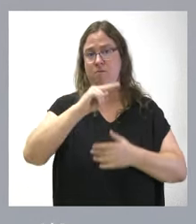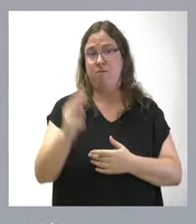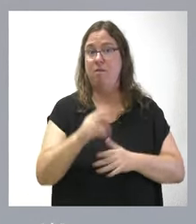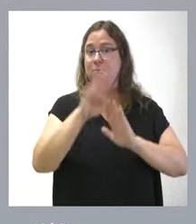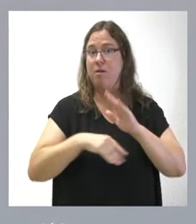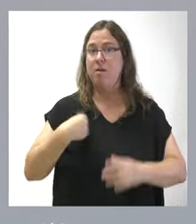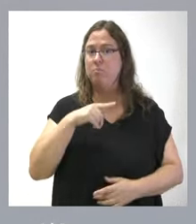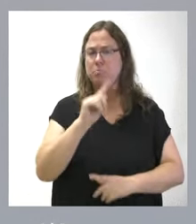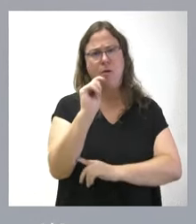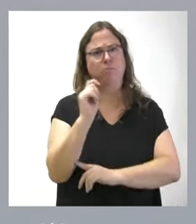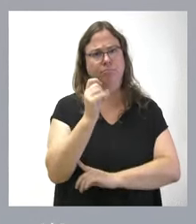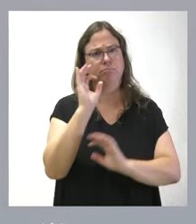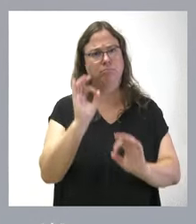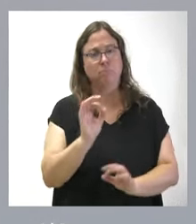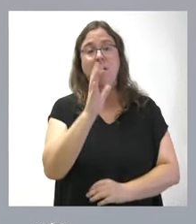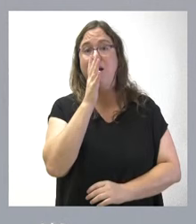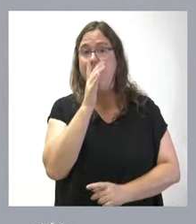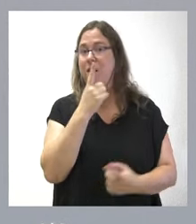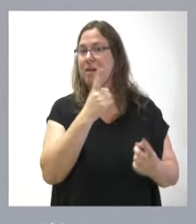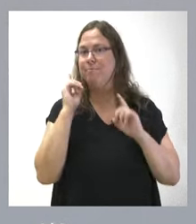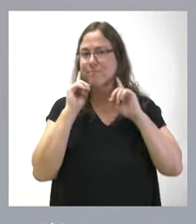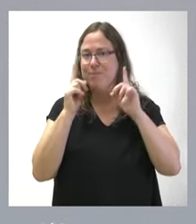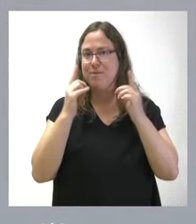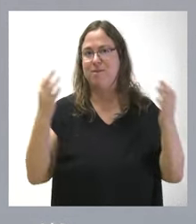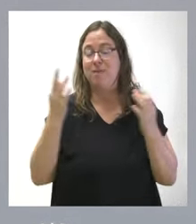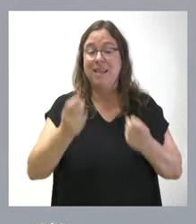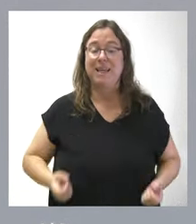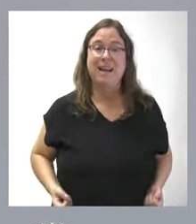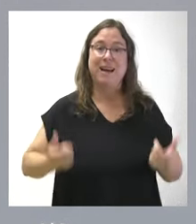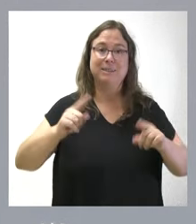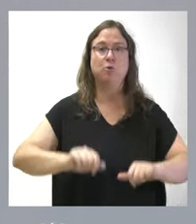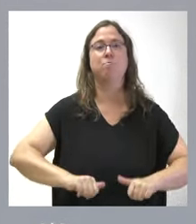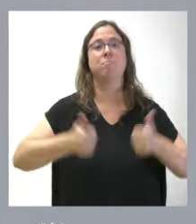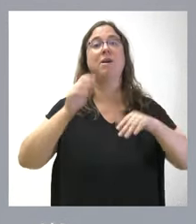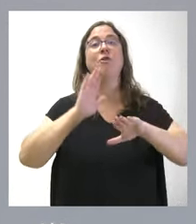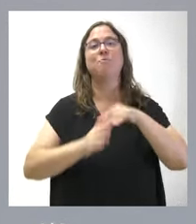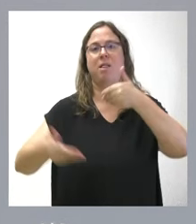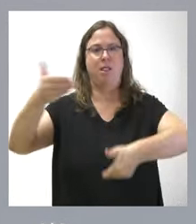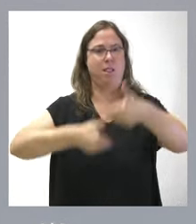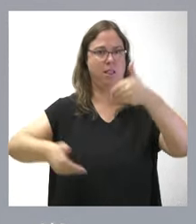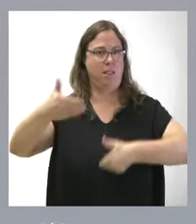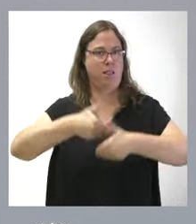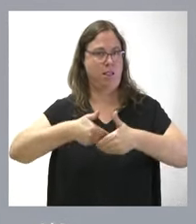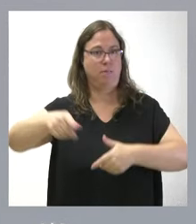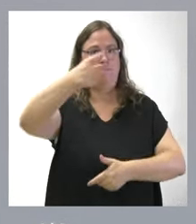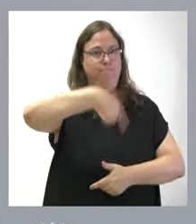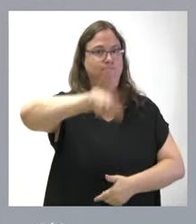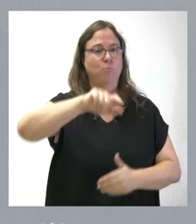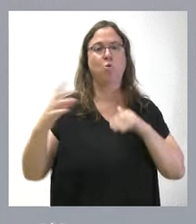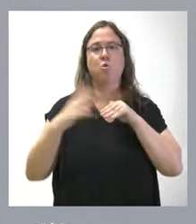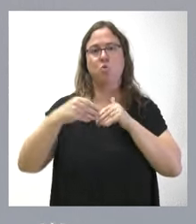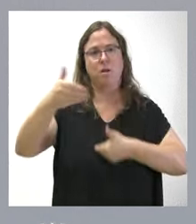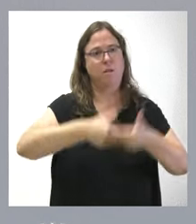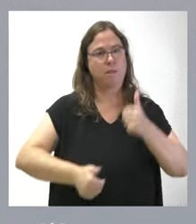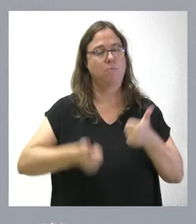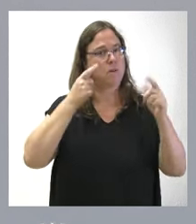programa está siendo un éxito y ahora lo que se prevé es un gasto mayor como consecuencia de la demanda del conjunto de los usuarios en